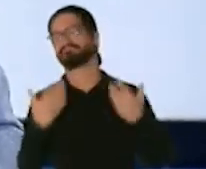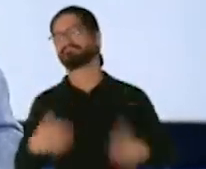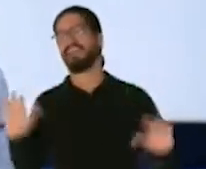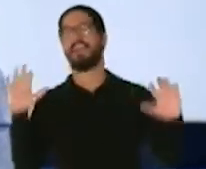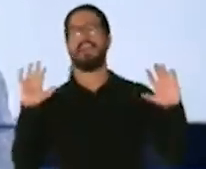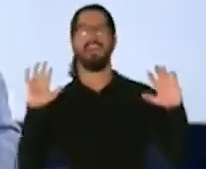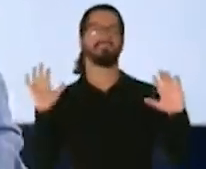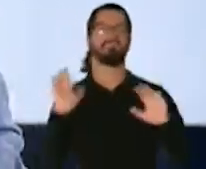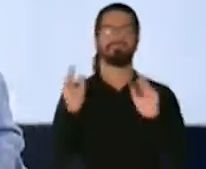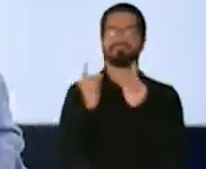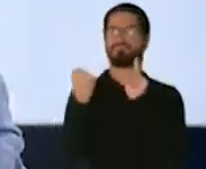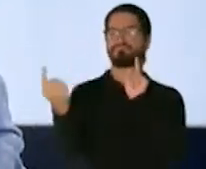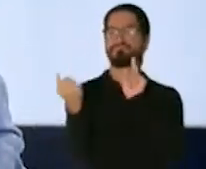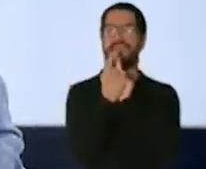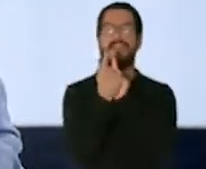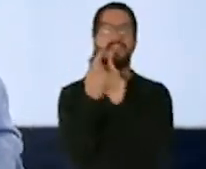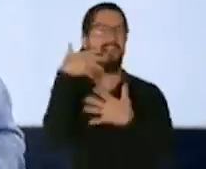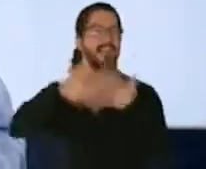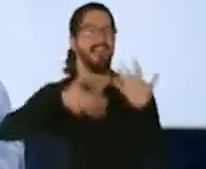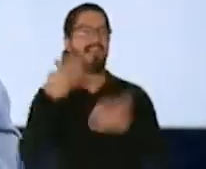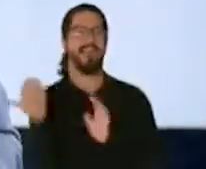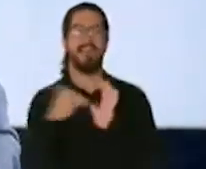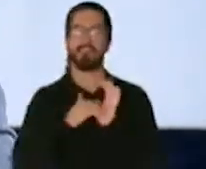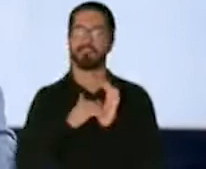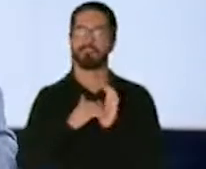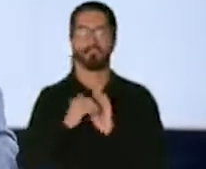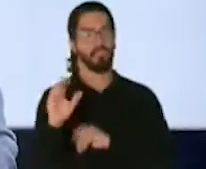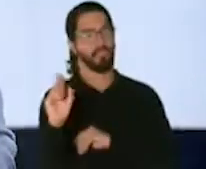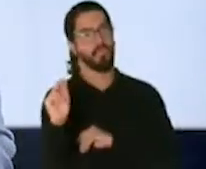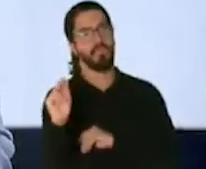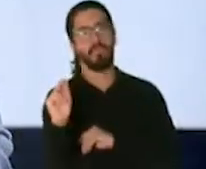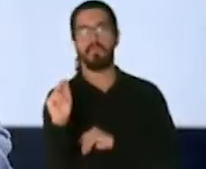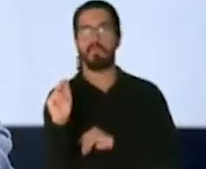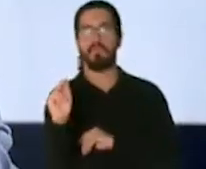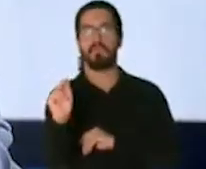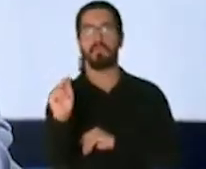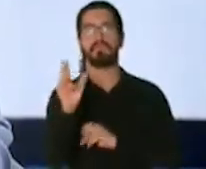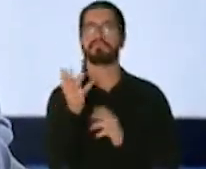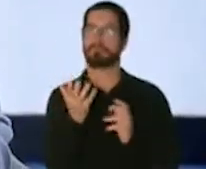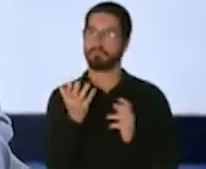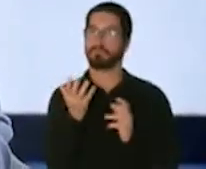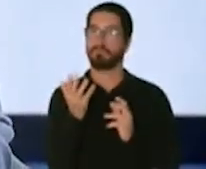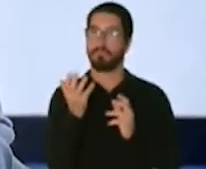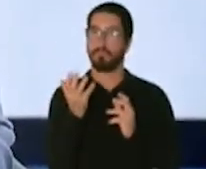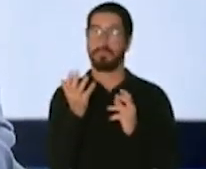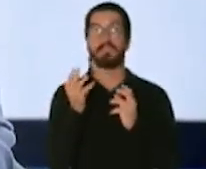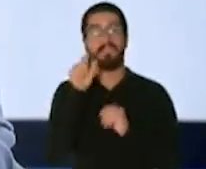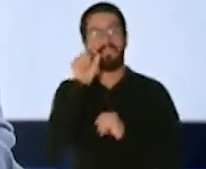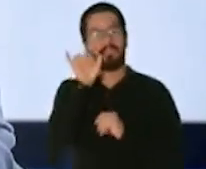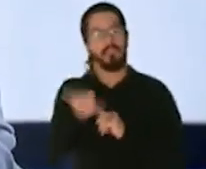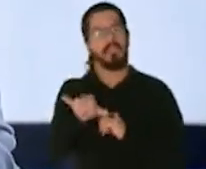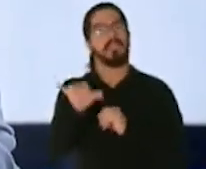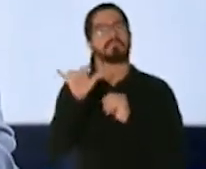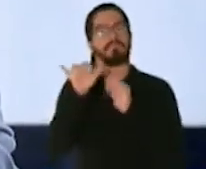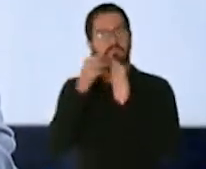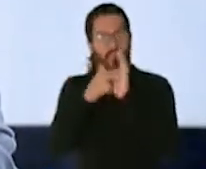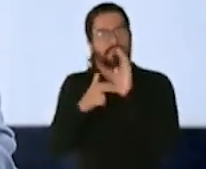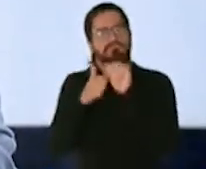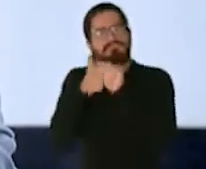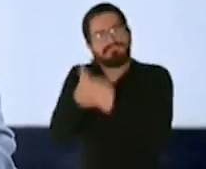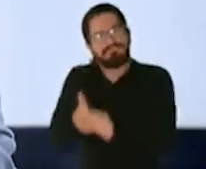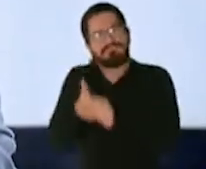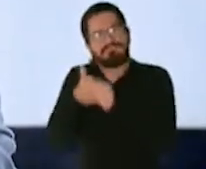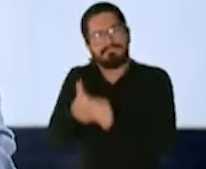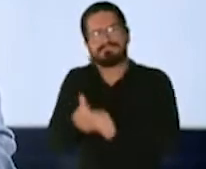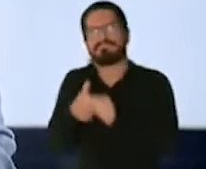no guardemos el distanciamiento social. Por el contrario, esas conductas tenemos que continuarlas por